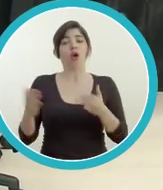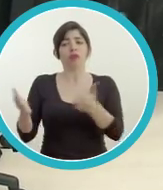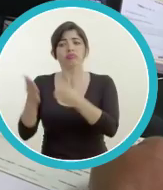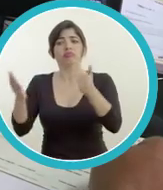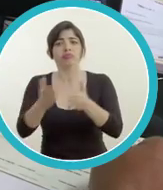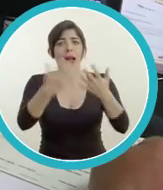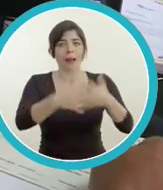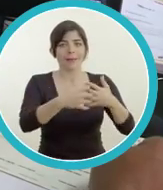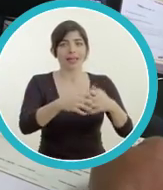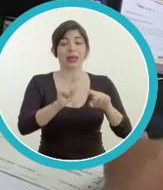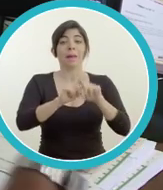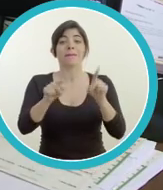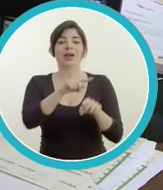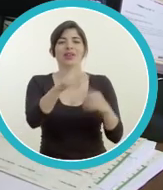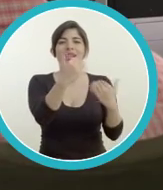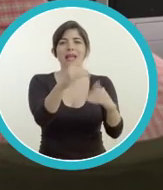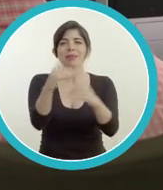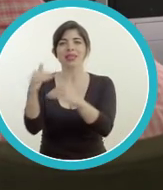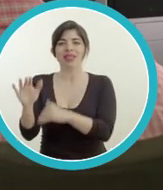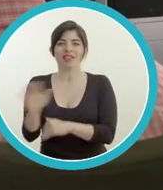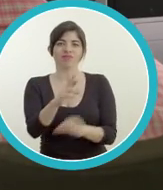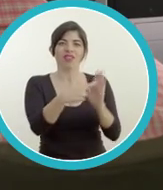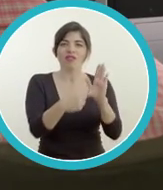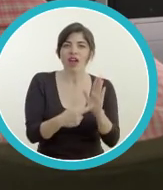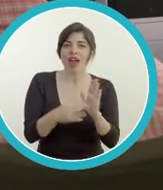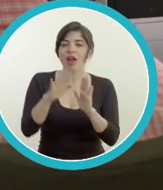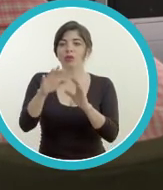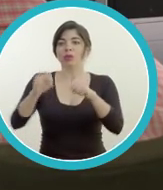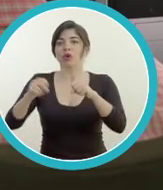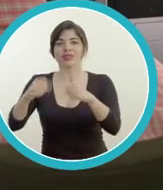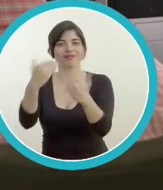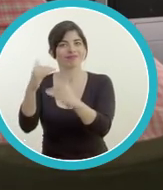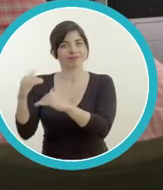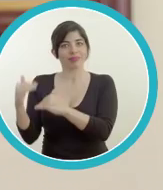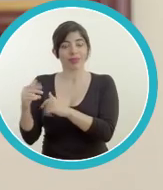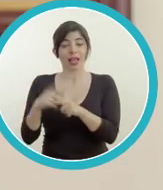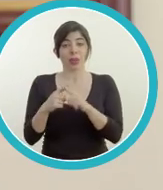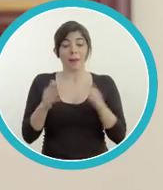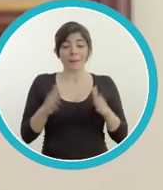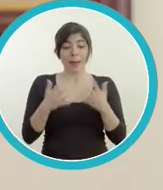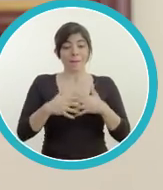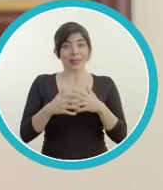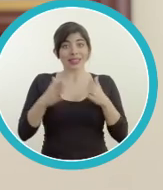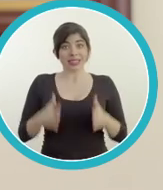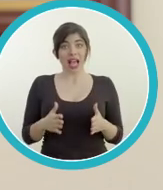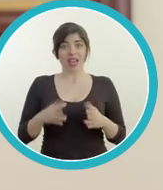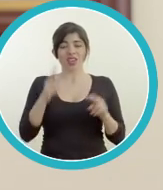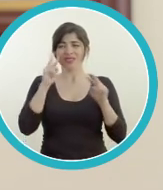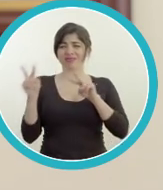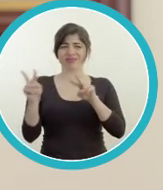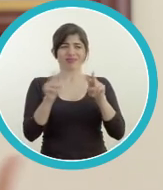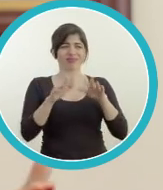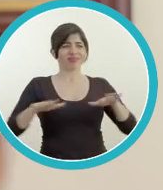varias instituciones promueven el desarrollo empresarial, pero están limitadas por sus propias regulaciones y alcances. Los pequeños y medianos